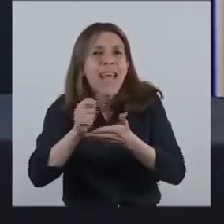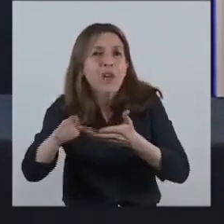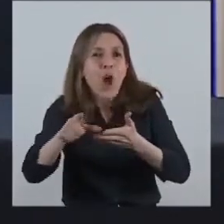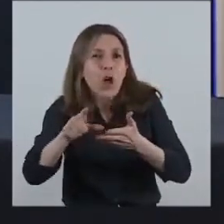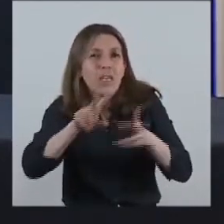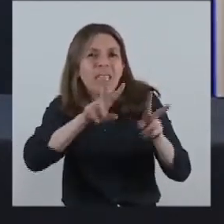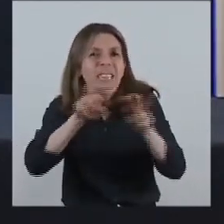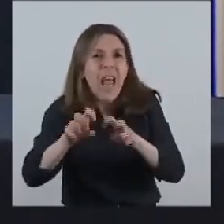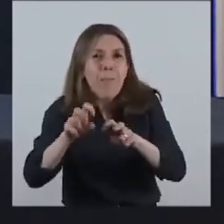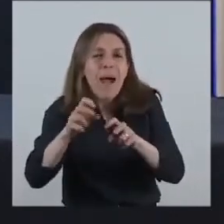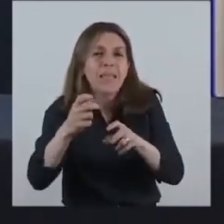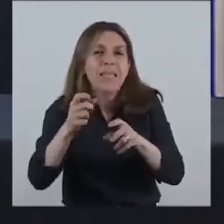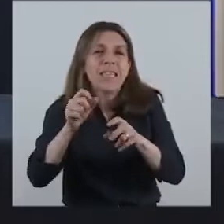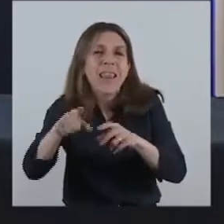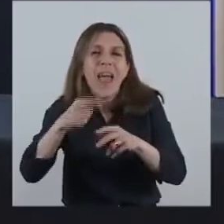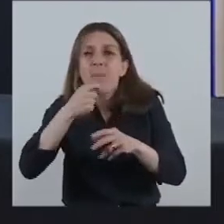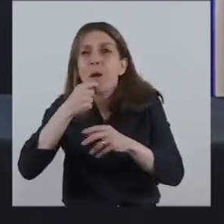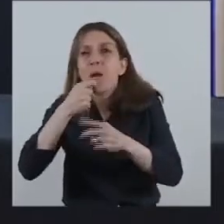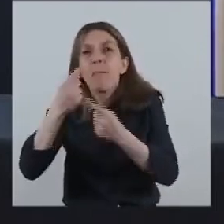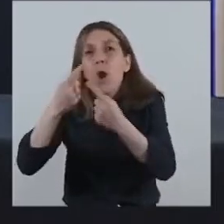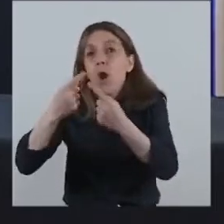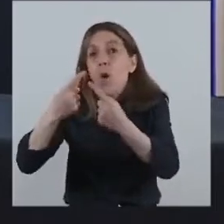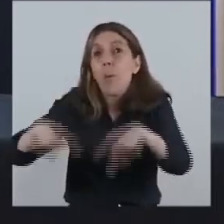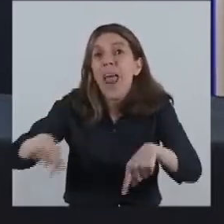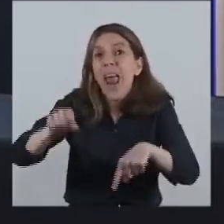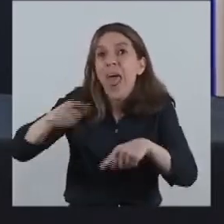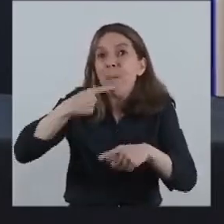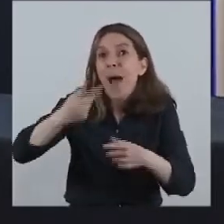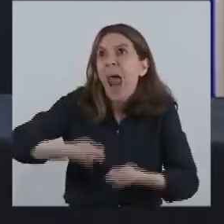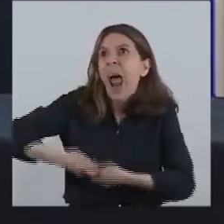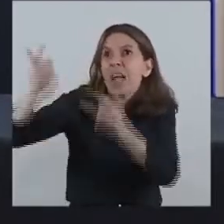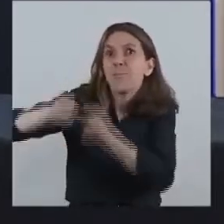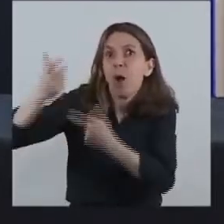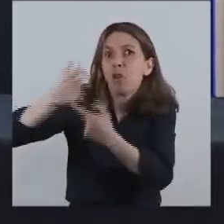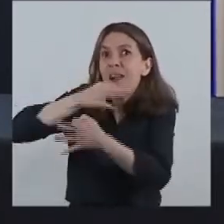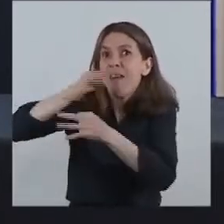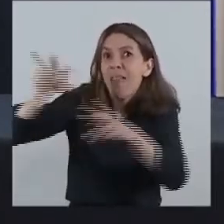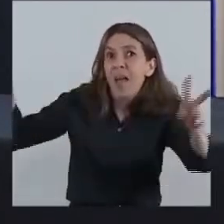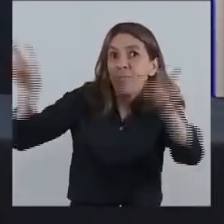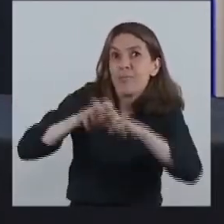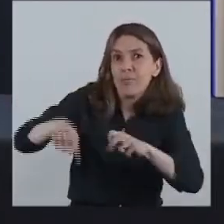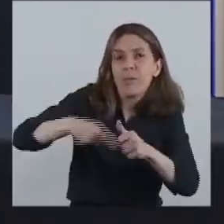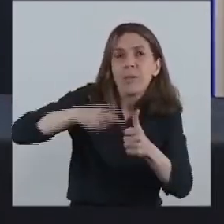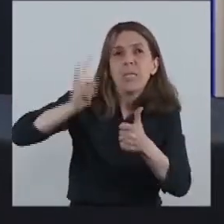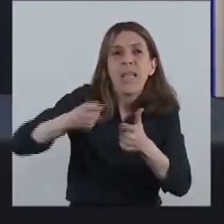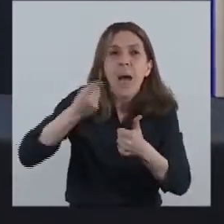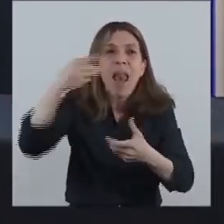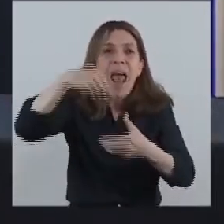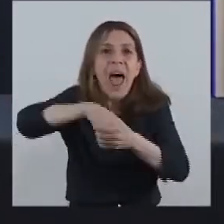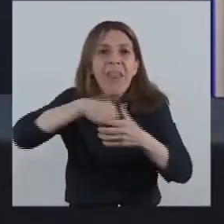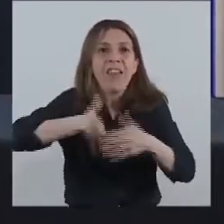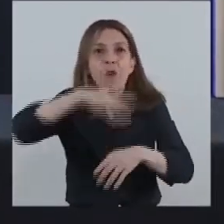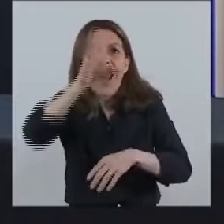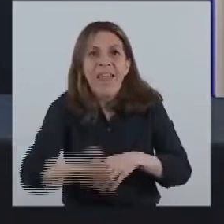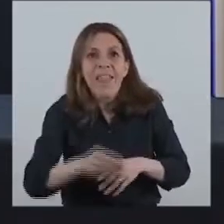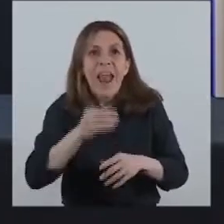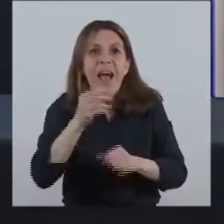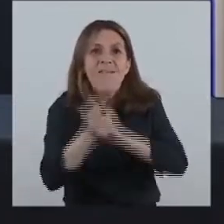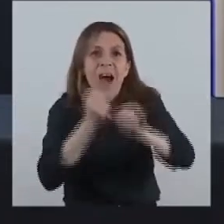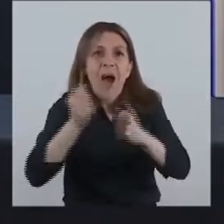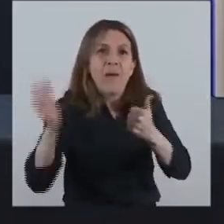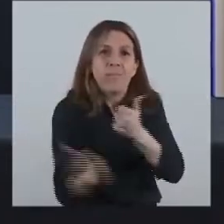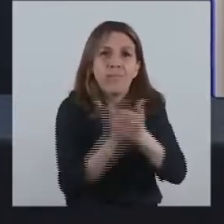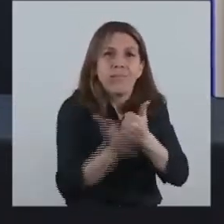de bienes exportables y promover el mercado interno, en particular promover